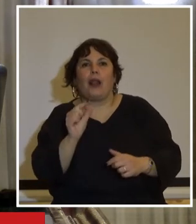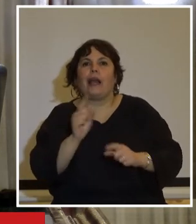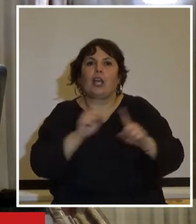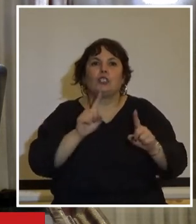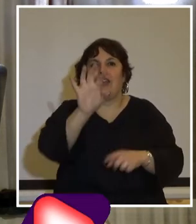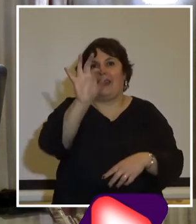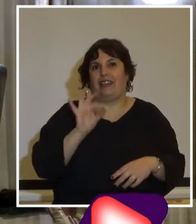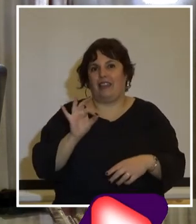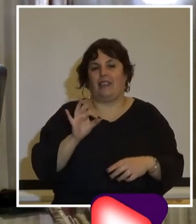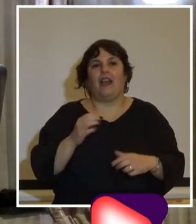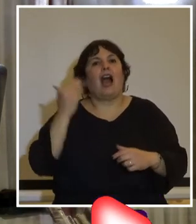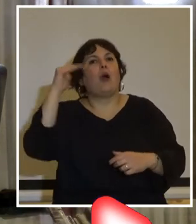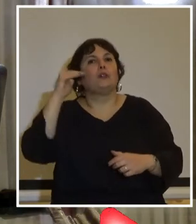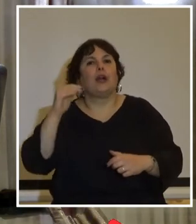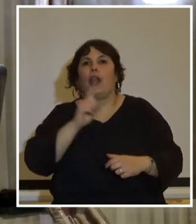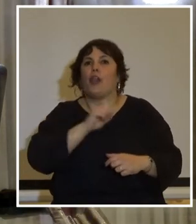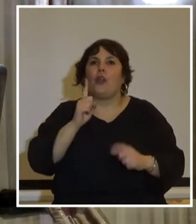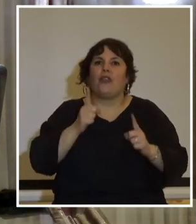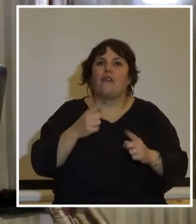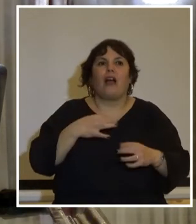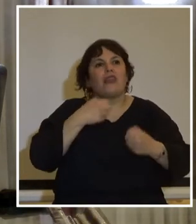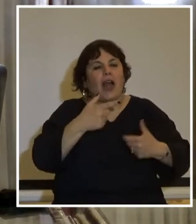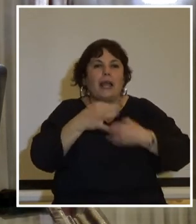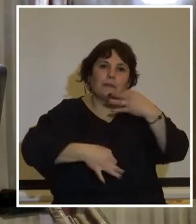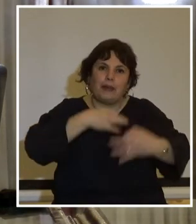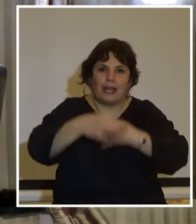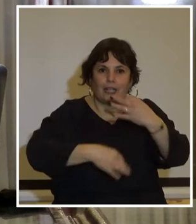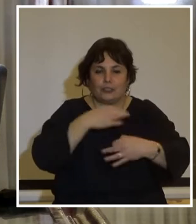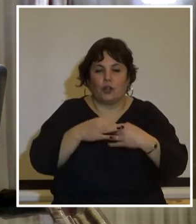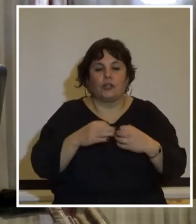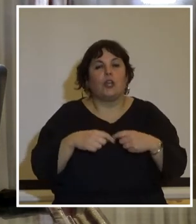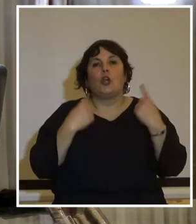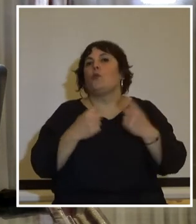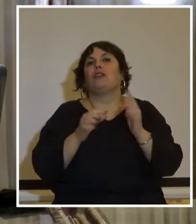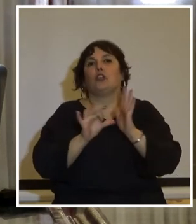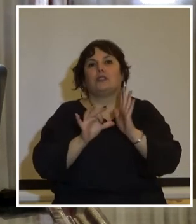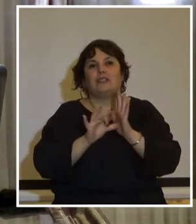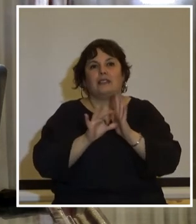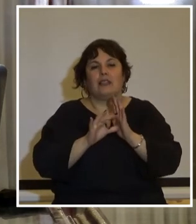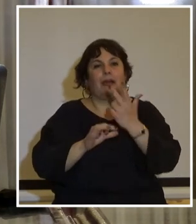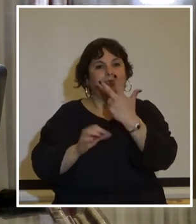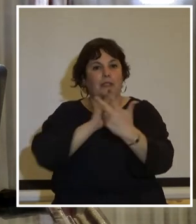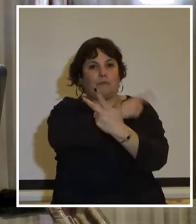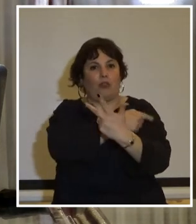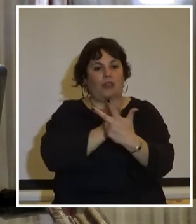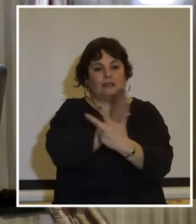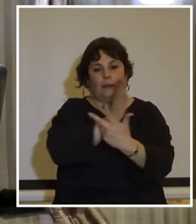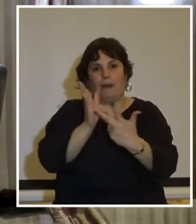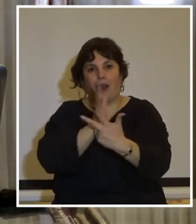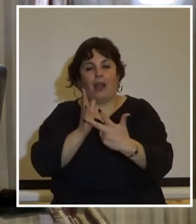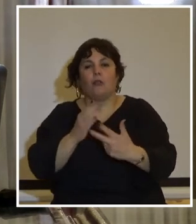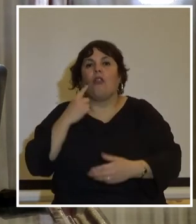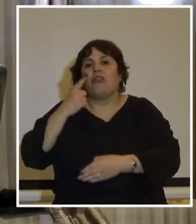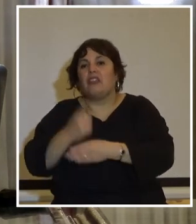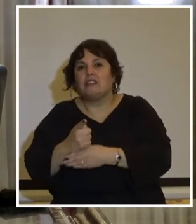sea elegible y autoridad que no deba rendir cuentas quinto nuestro sistema es de separación de poderes y por tanto las decisiones